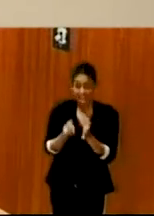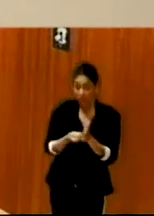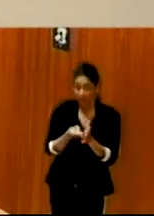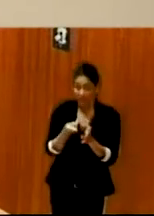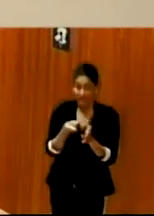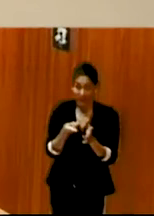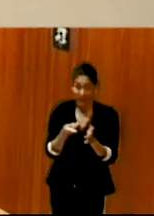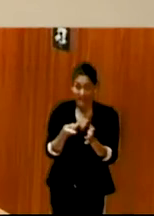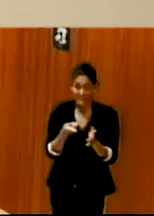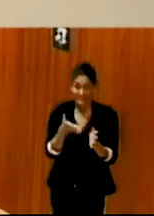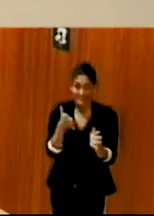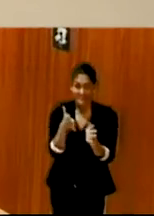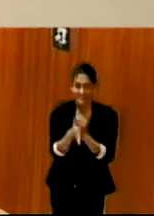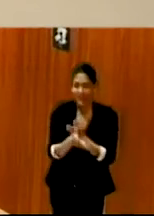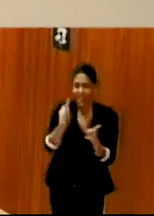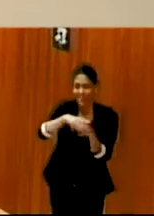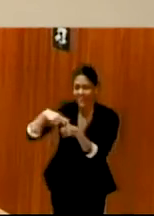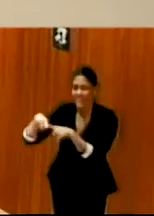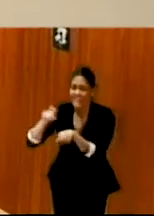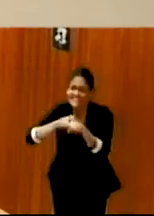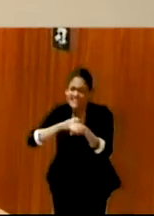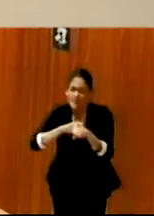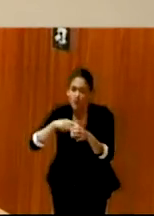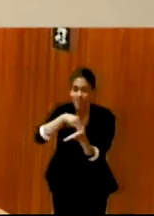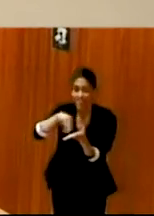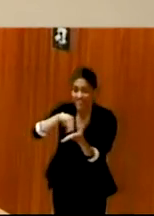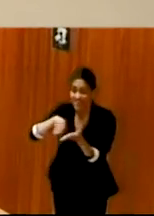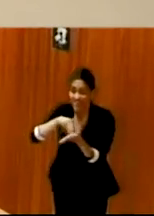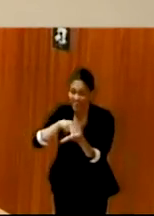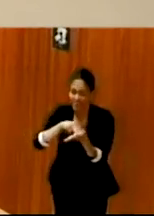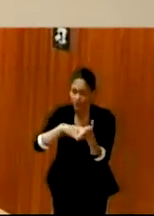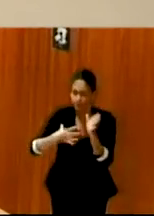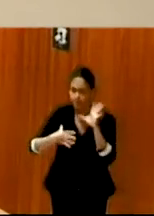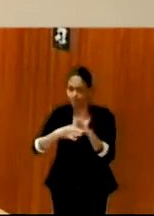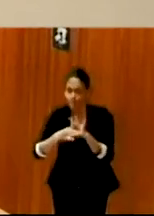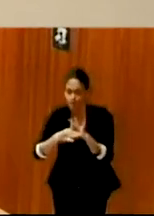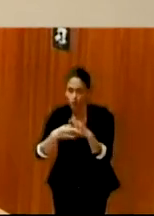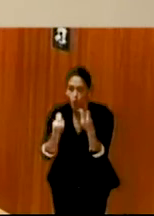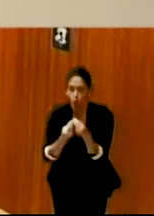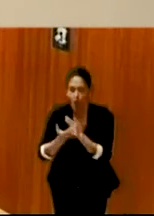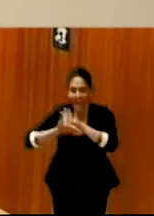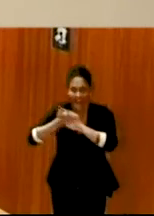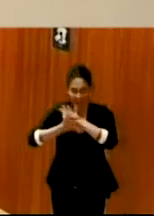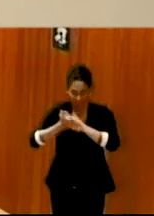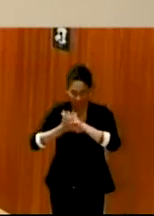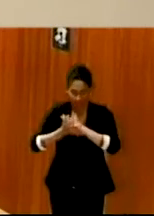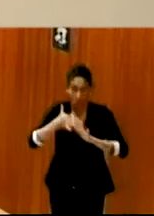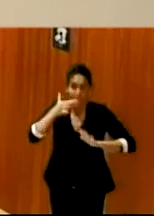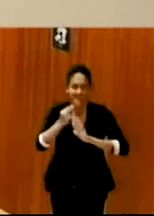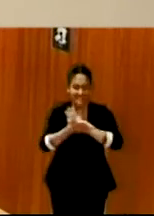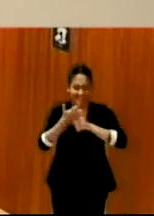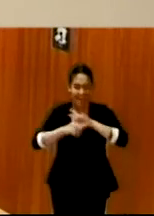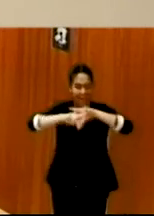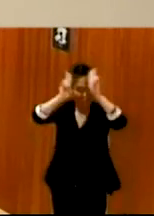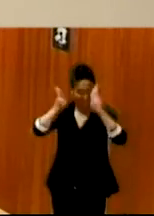la fusión de distintos estilos de danza con las lenguas de signos y con el sistema de signos internacional. La sabréis que